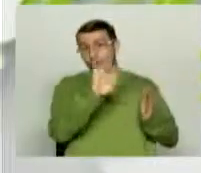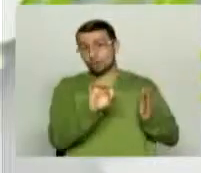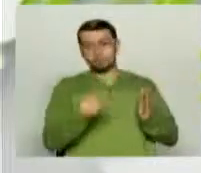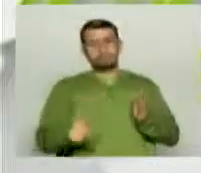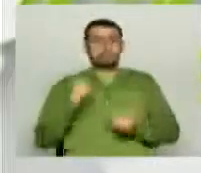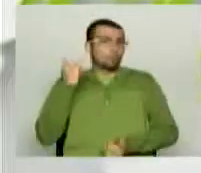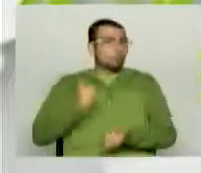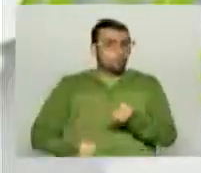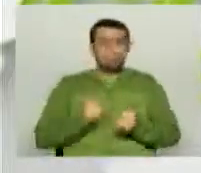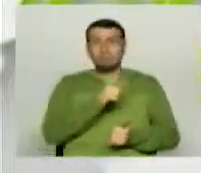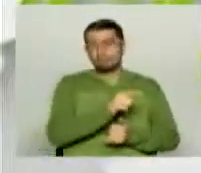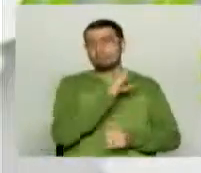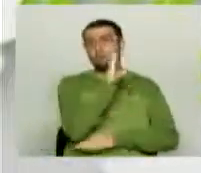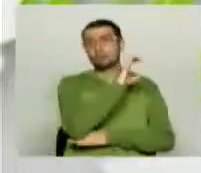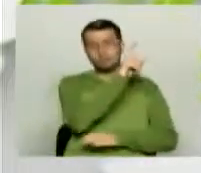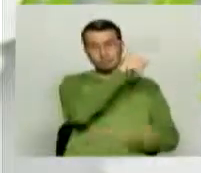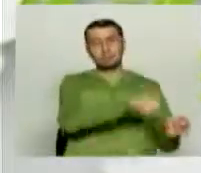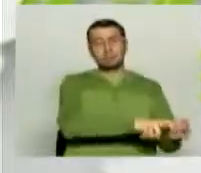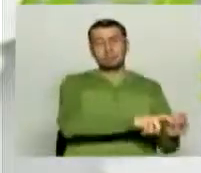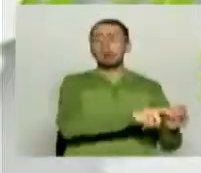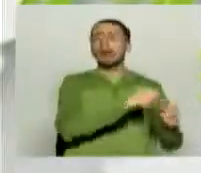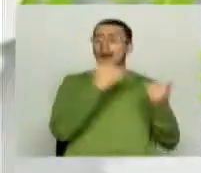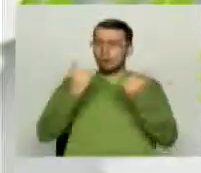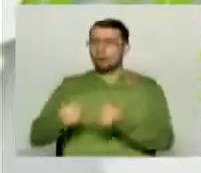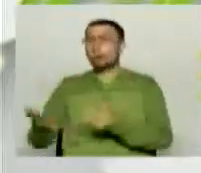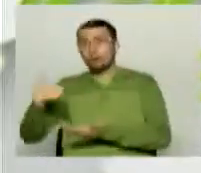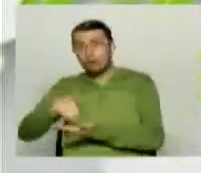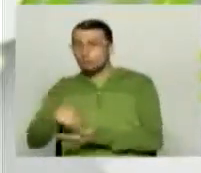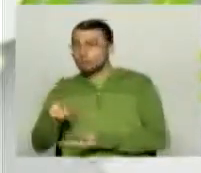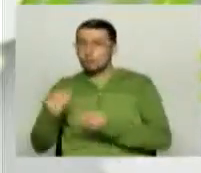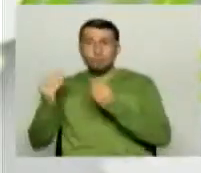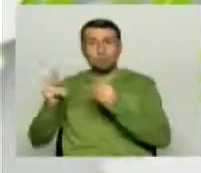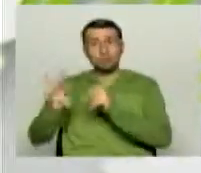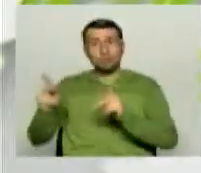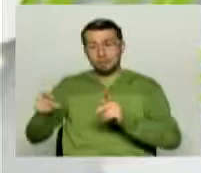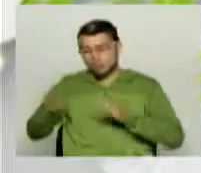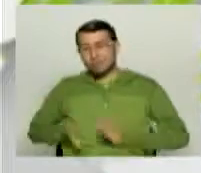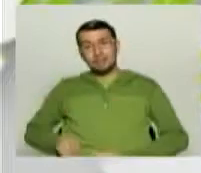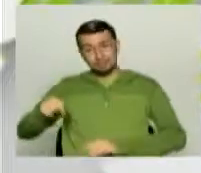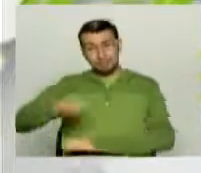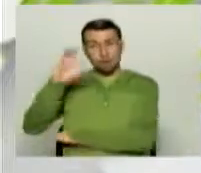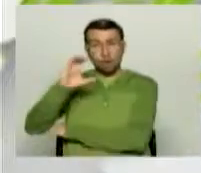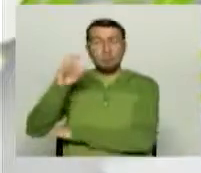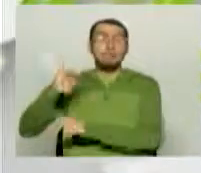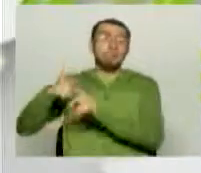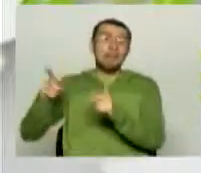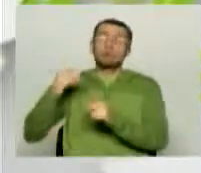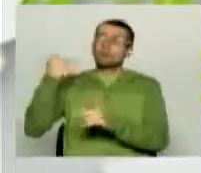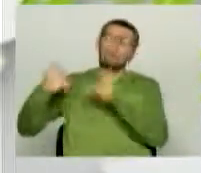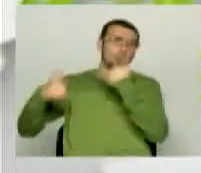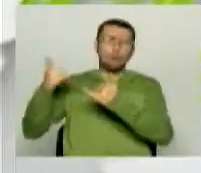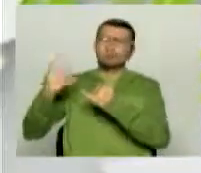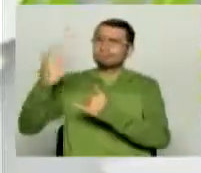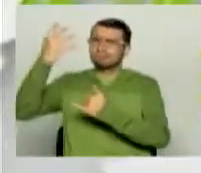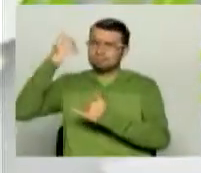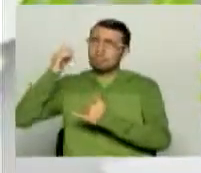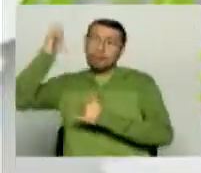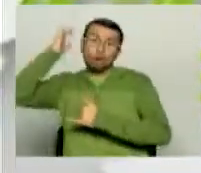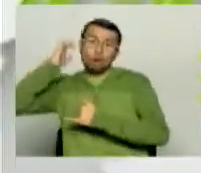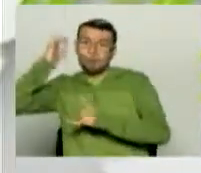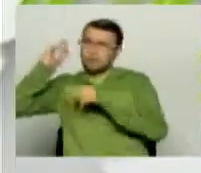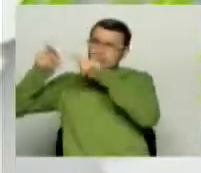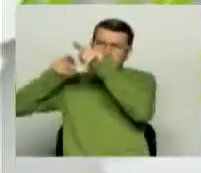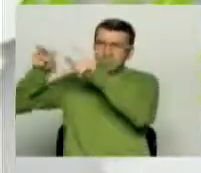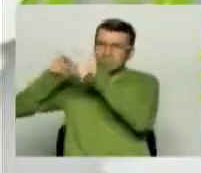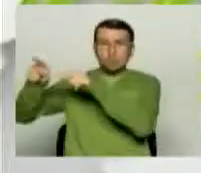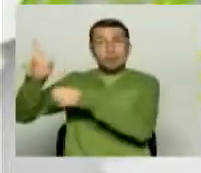digamos que acá hay un grupo de jugadores europeos, comillas, jugadores que vienen jugando hace rato en territorio europeo en grandes